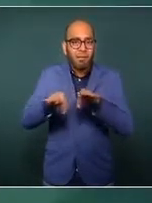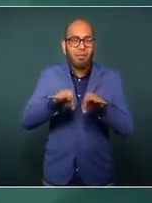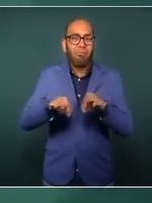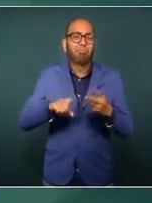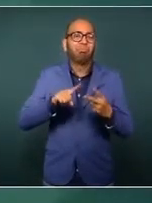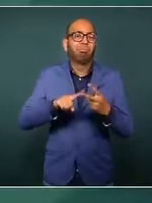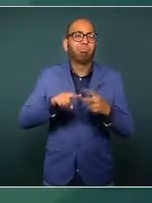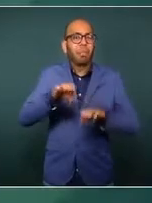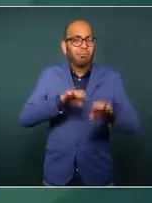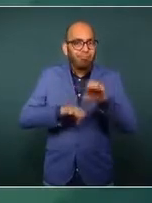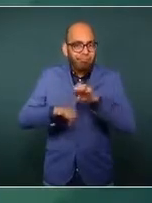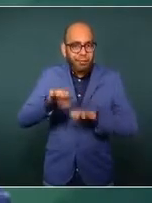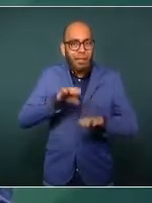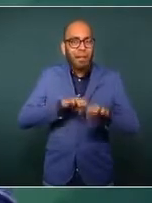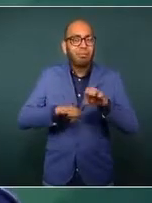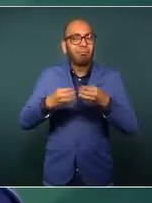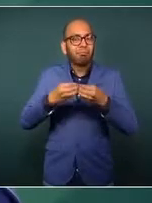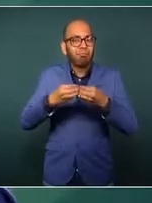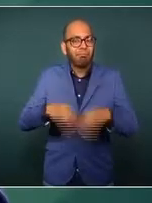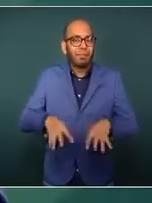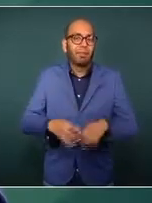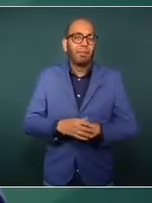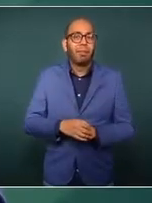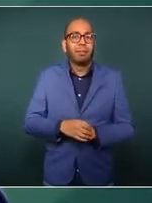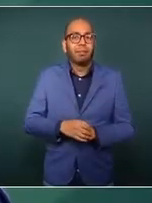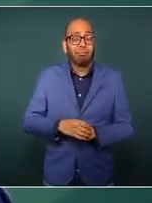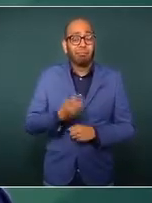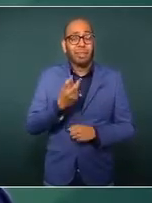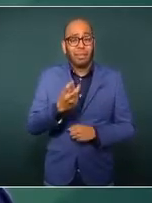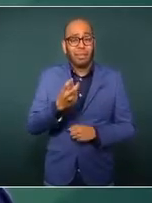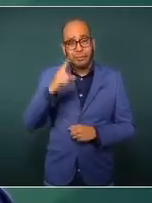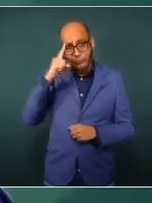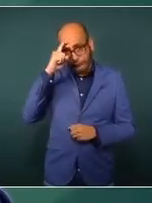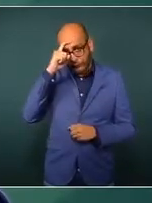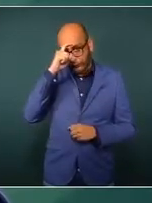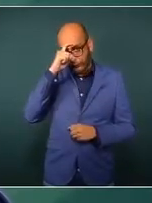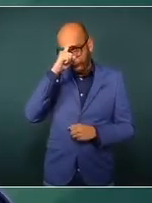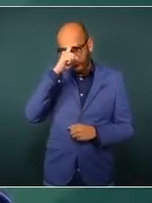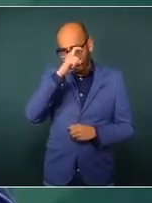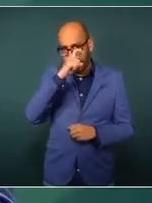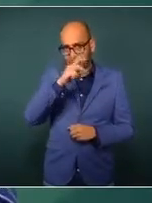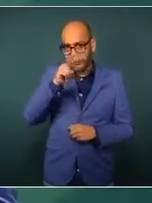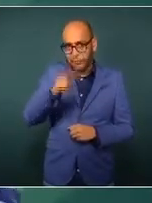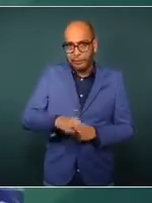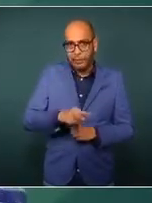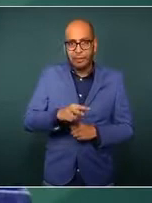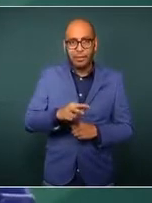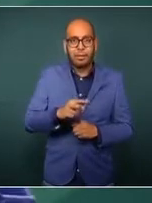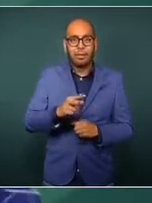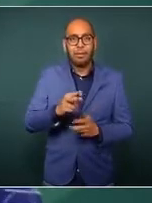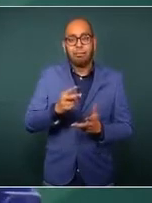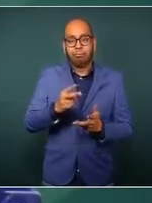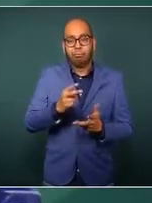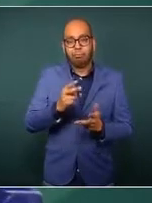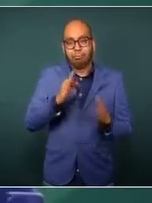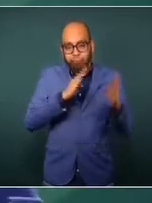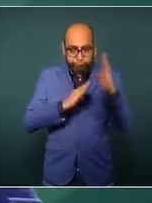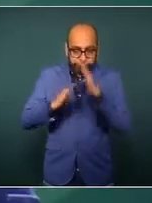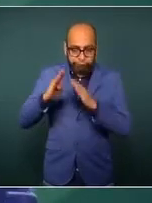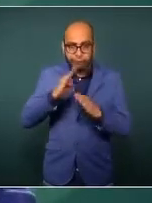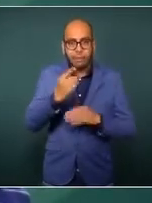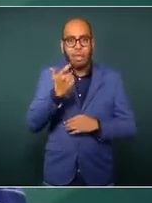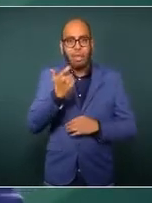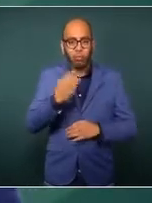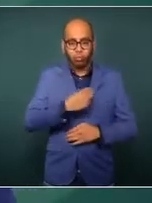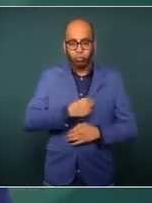eso impacta de manera muy fuerte las finanzas de los